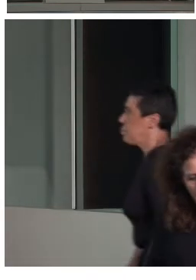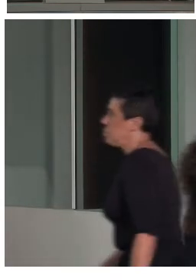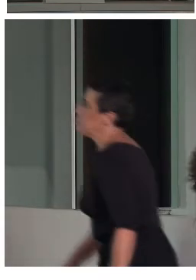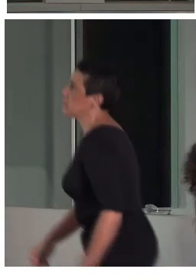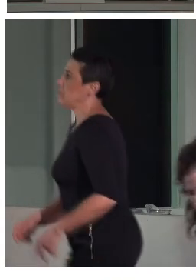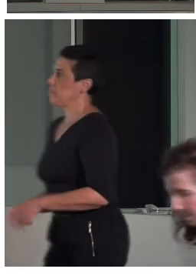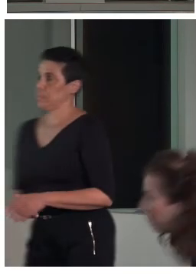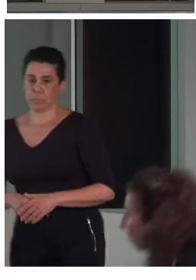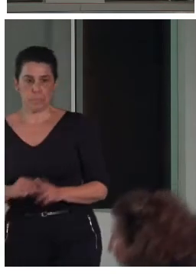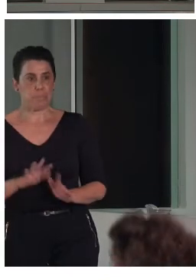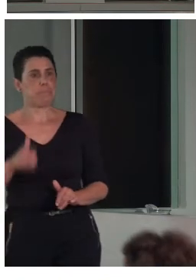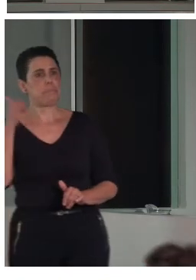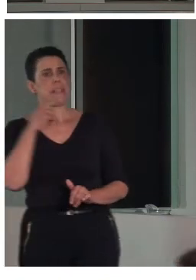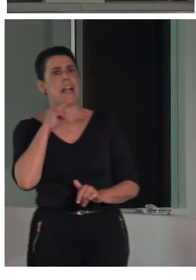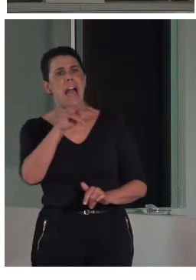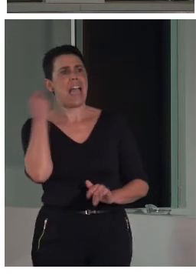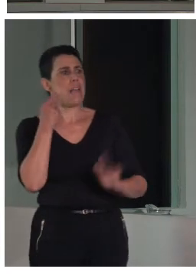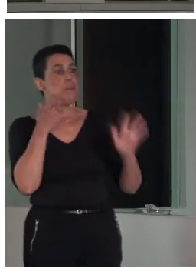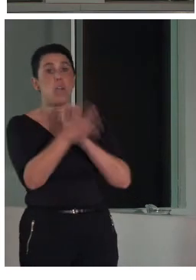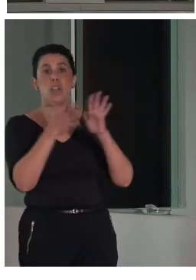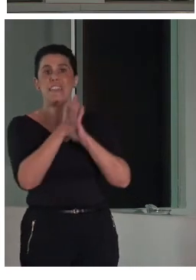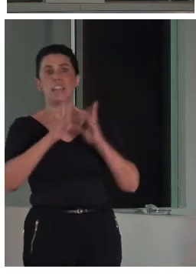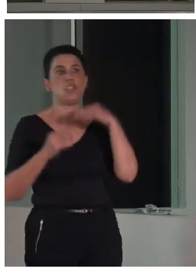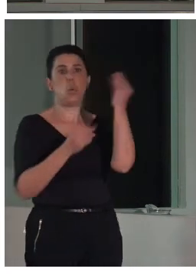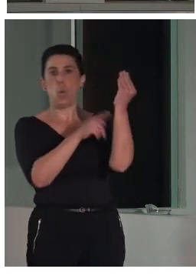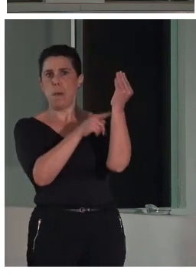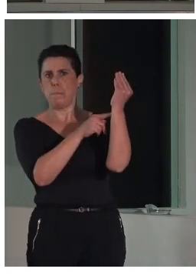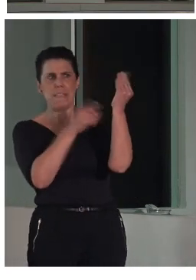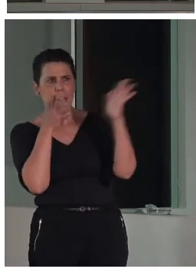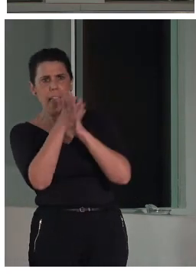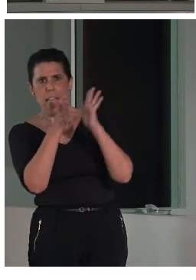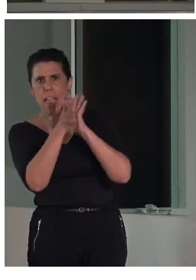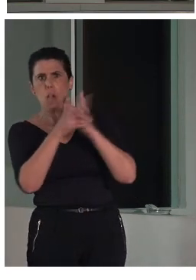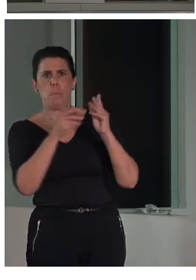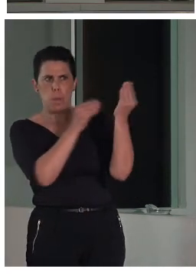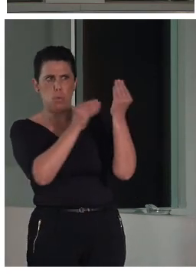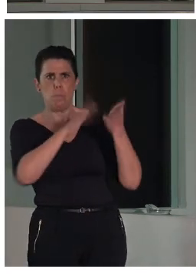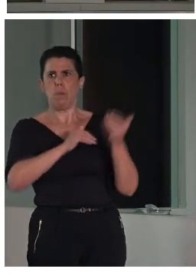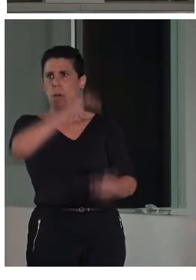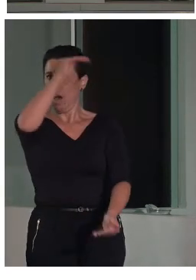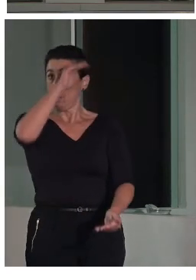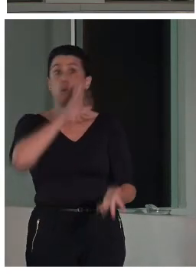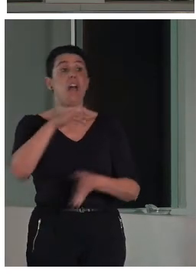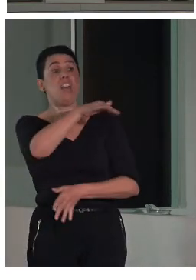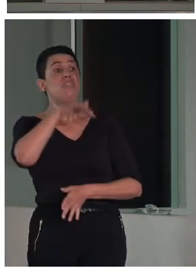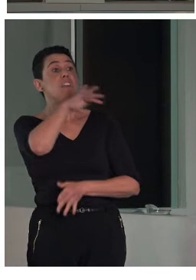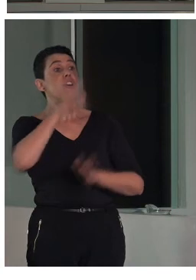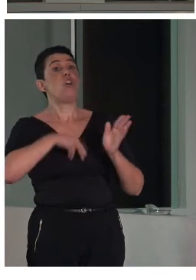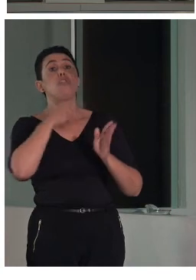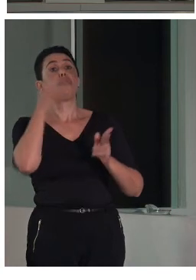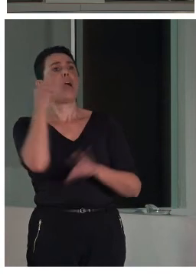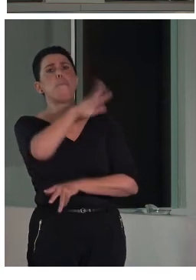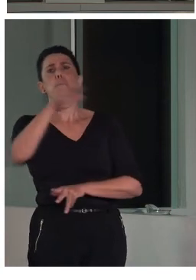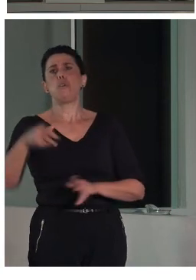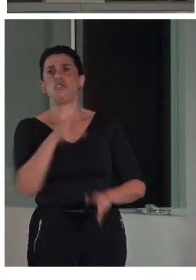Aquí veis, por ejemplo, una descripción de una pieza de gran tamaño que está en el Museo Nacional de Escultura y que está repartido